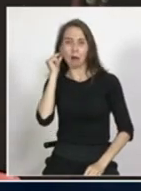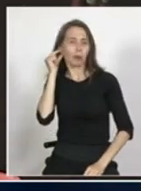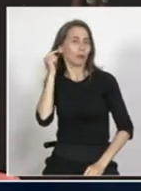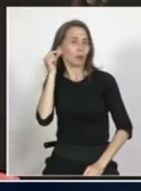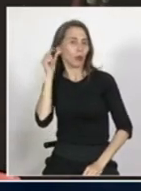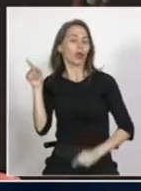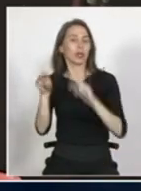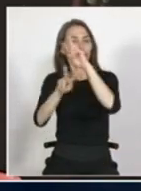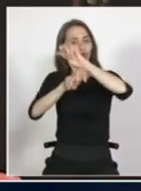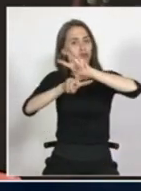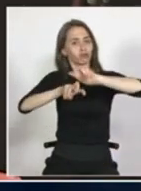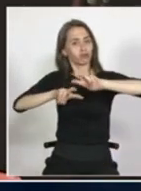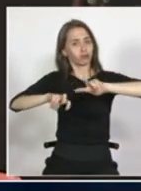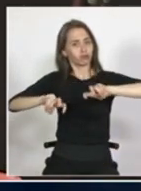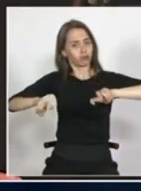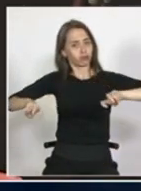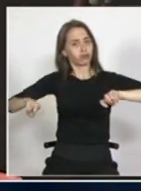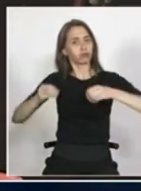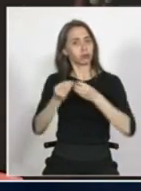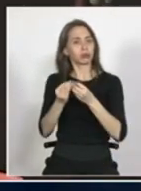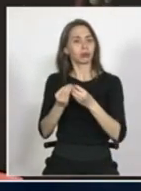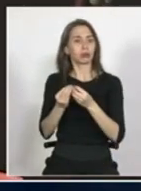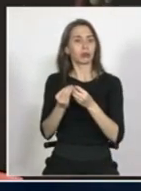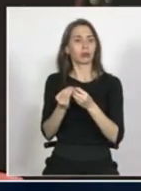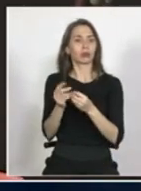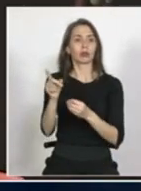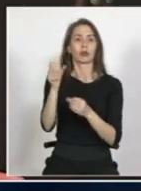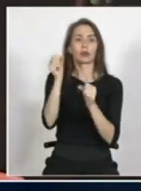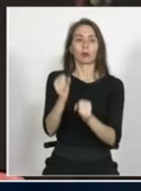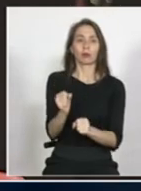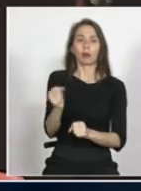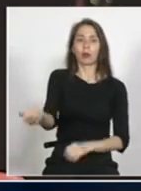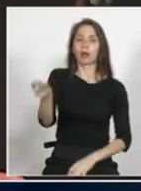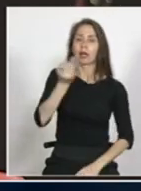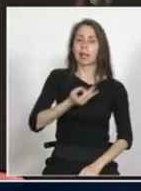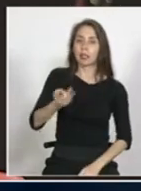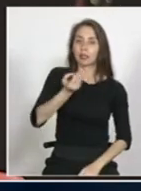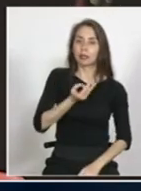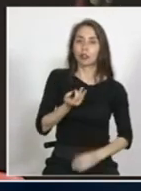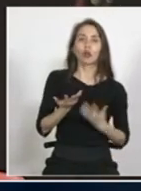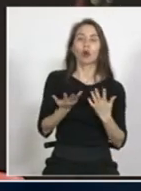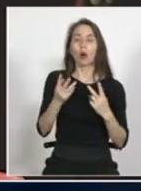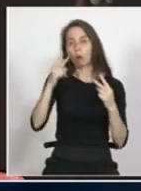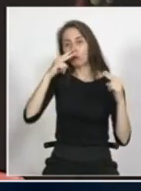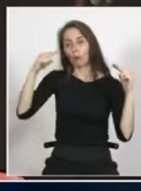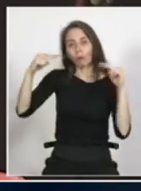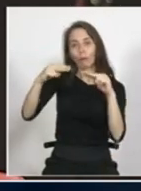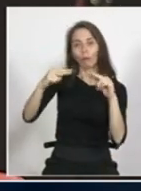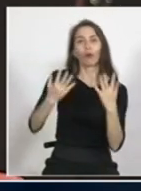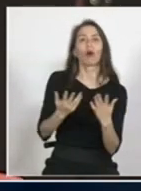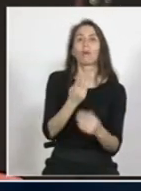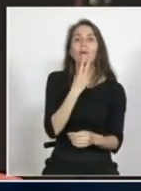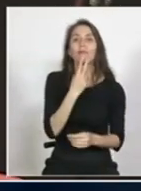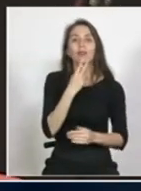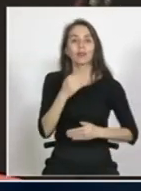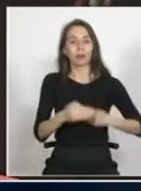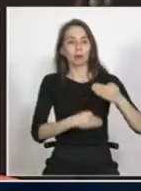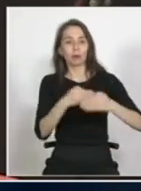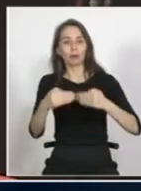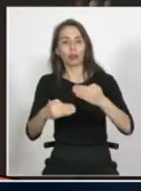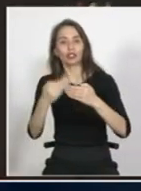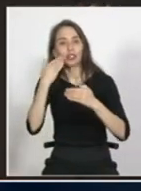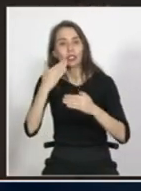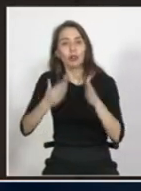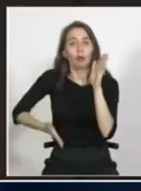en estudio que me gustaría que tú en el fondo nos contaras de cómo es esta mirada cómo vive el proceso migratorio los